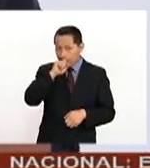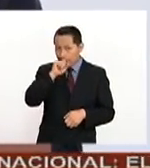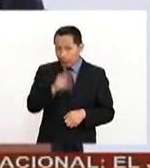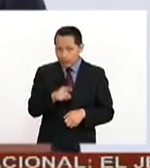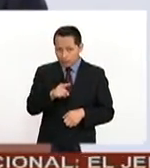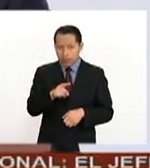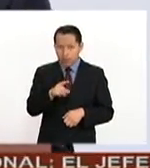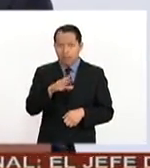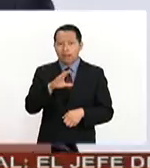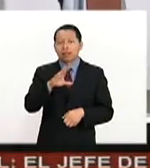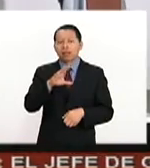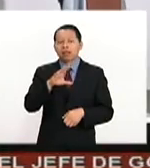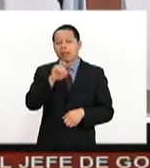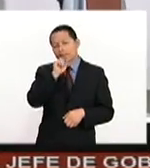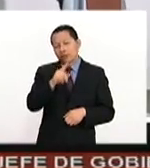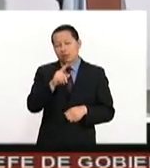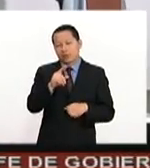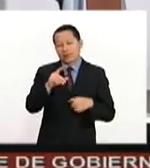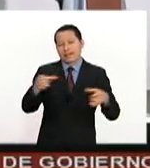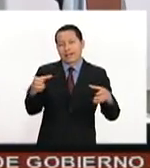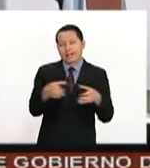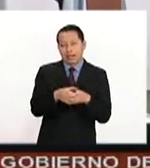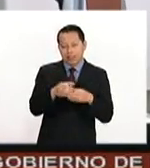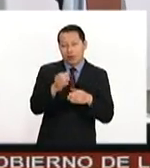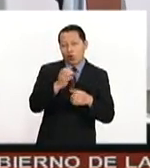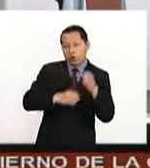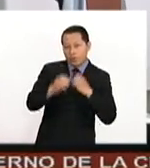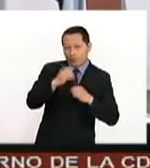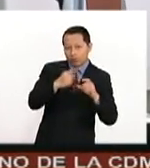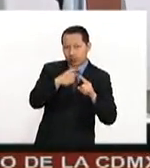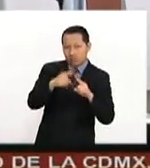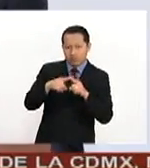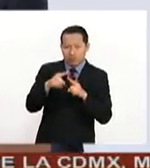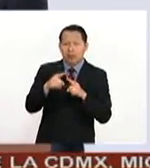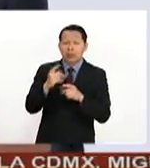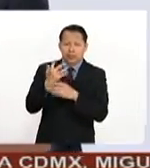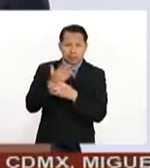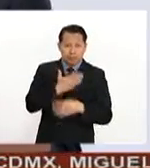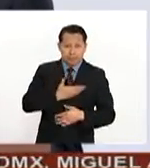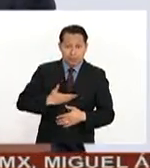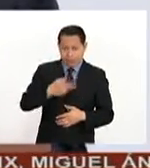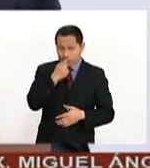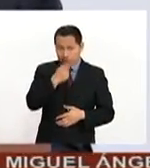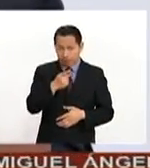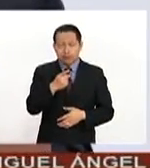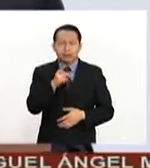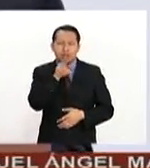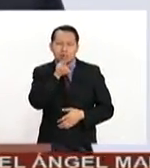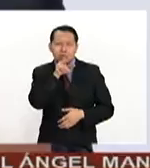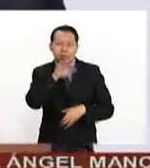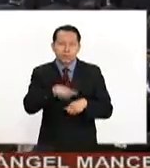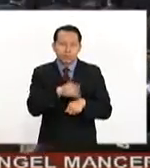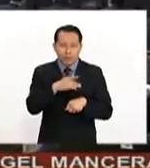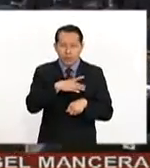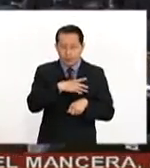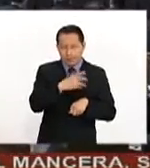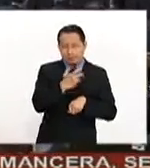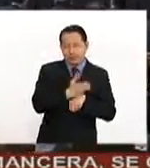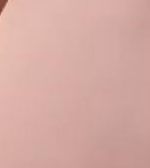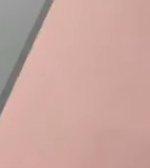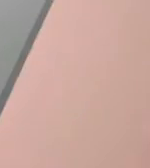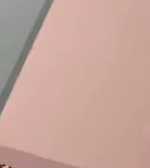cuyo presidente Juan Ignacio Garcerrera mostró su preocupación por las políticas proteccionistas de Estados Unidos y también del Reino Unido.